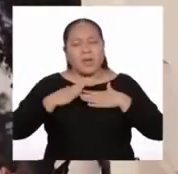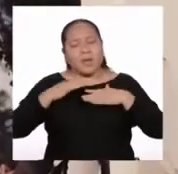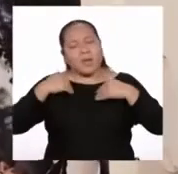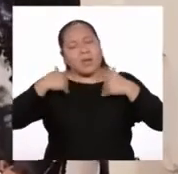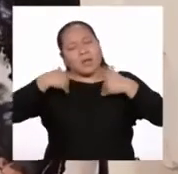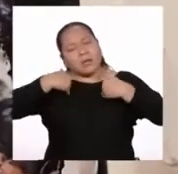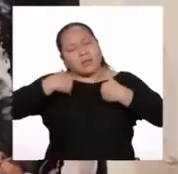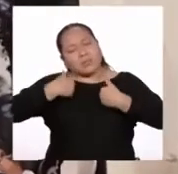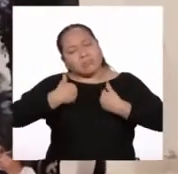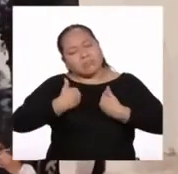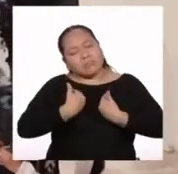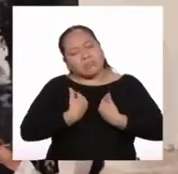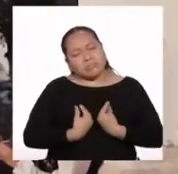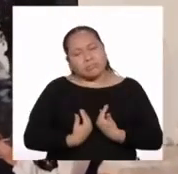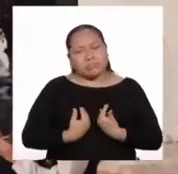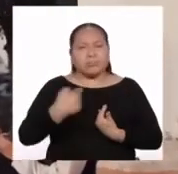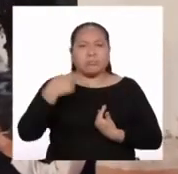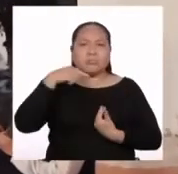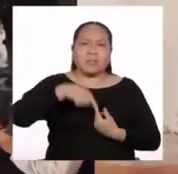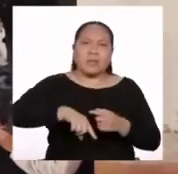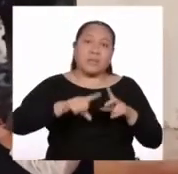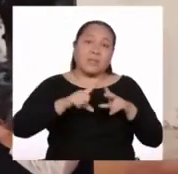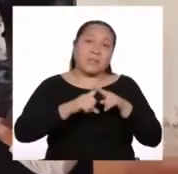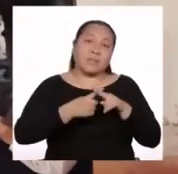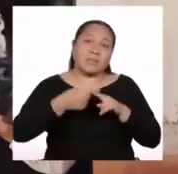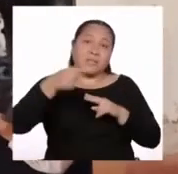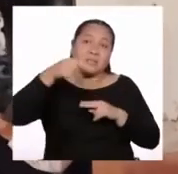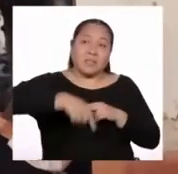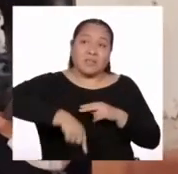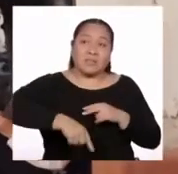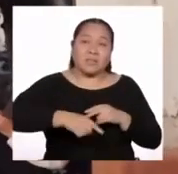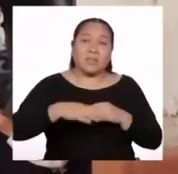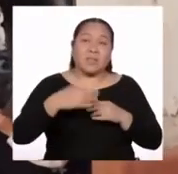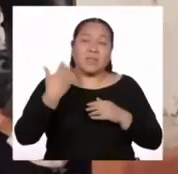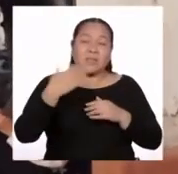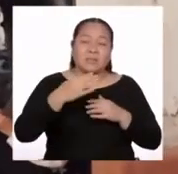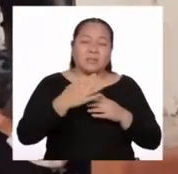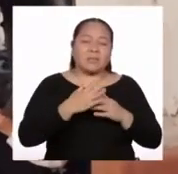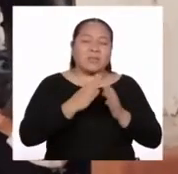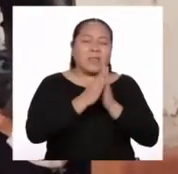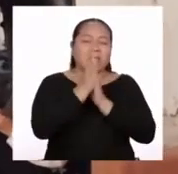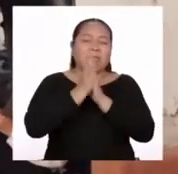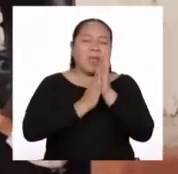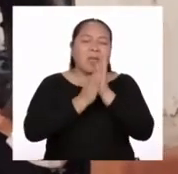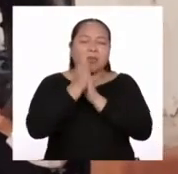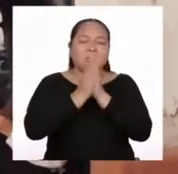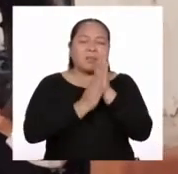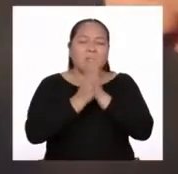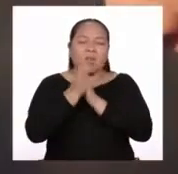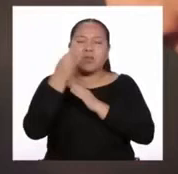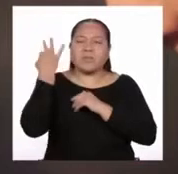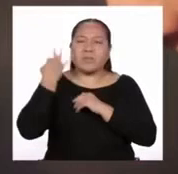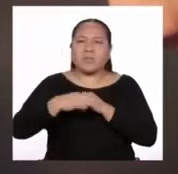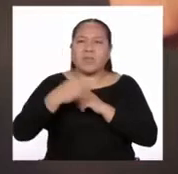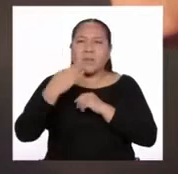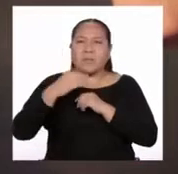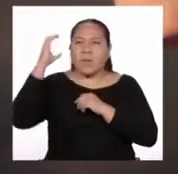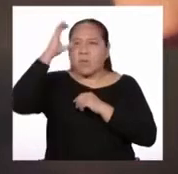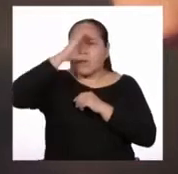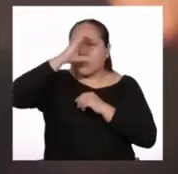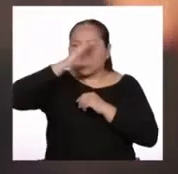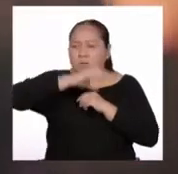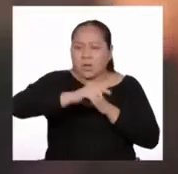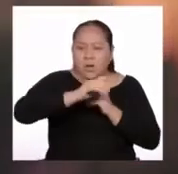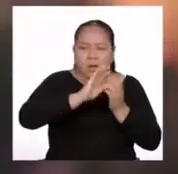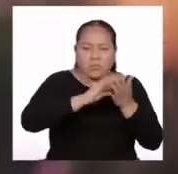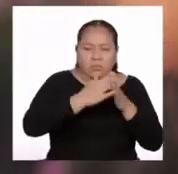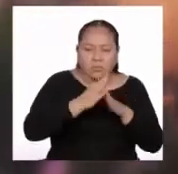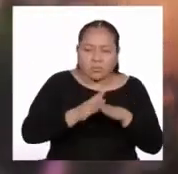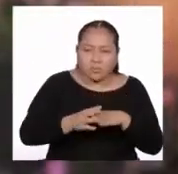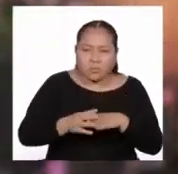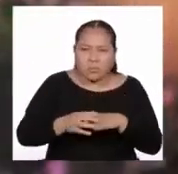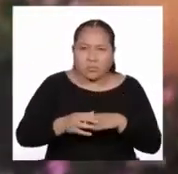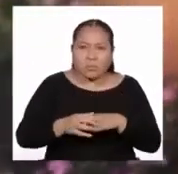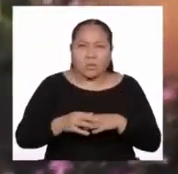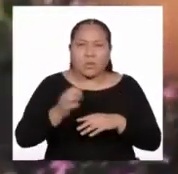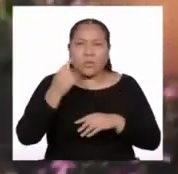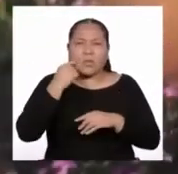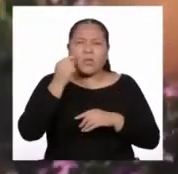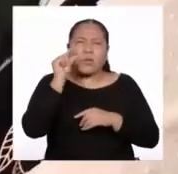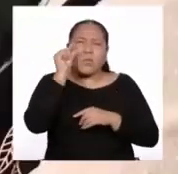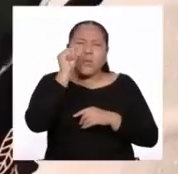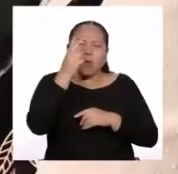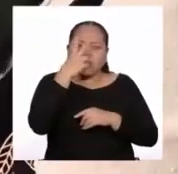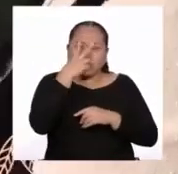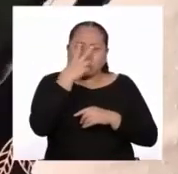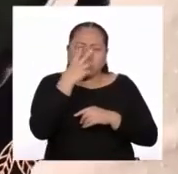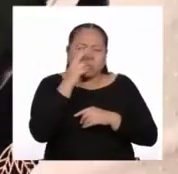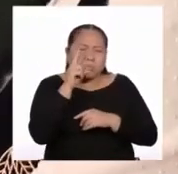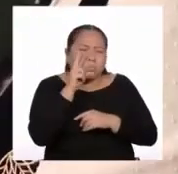años, comienzo de este reino, acabo de tan antiguo deseo que fue siempre buscar en la rudeza de mi ingenio y ciegos ojos y poco ver